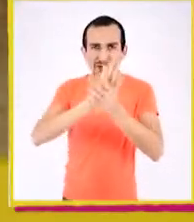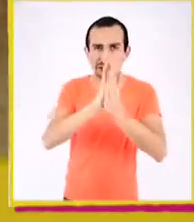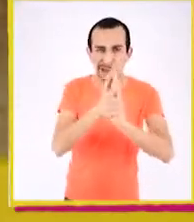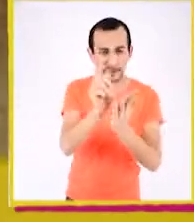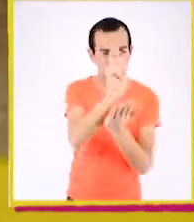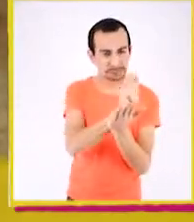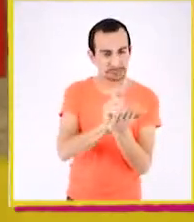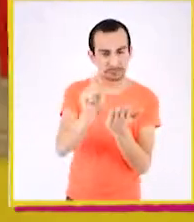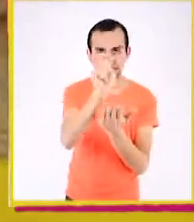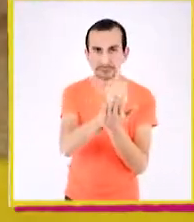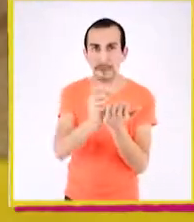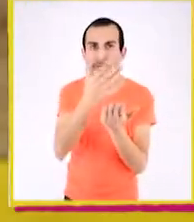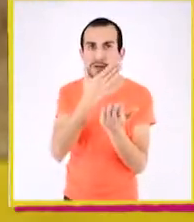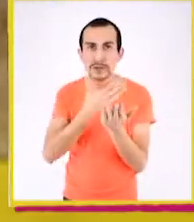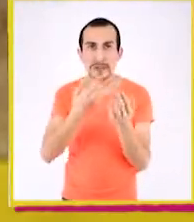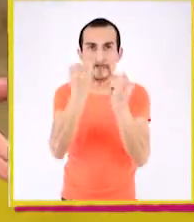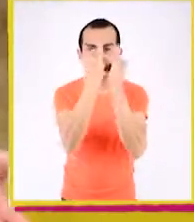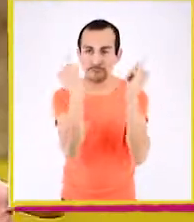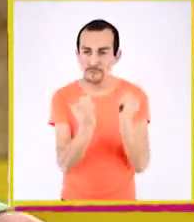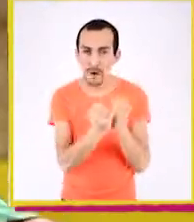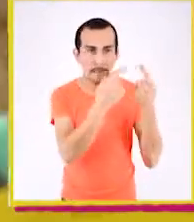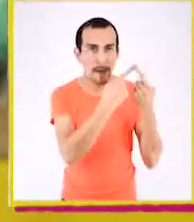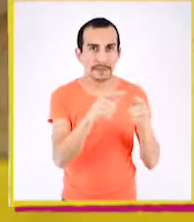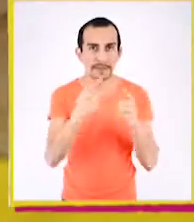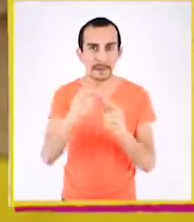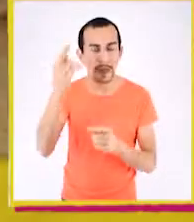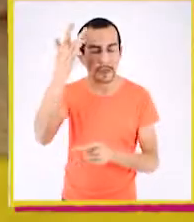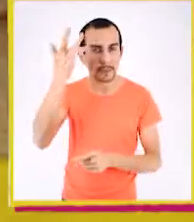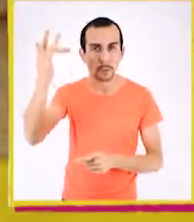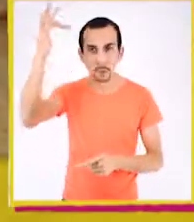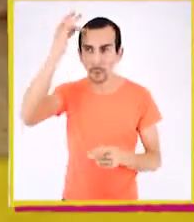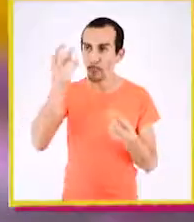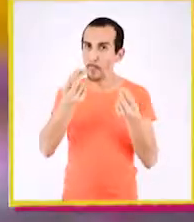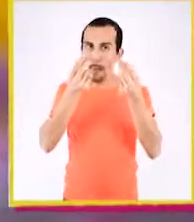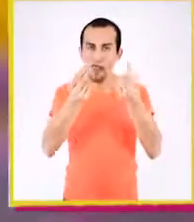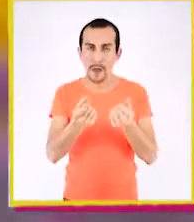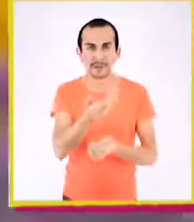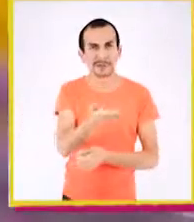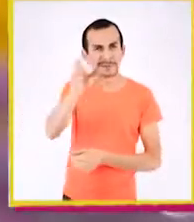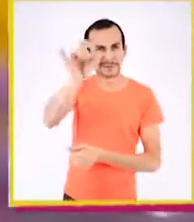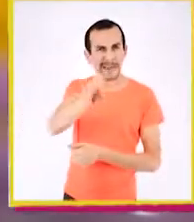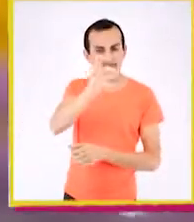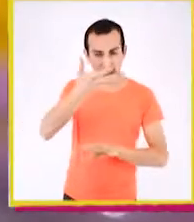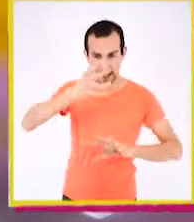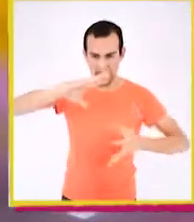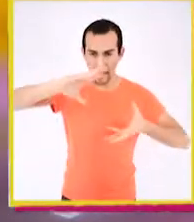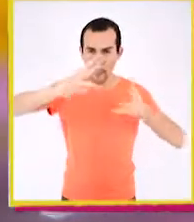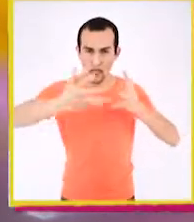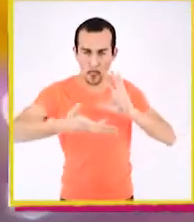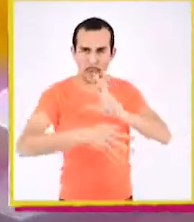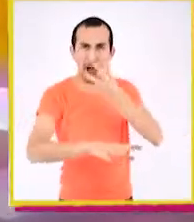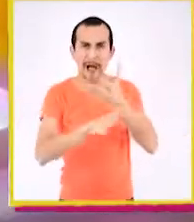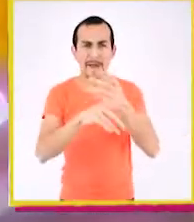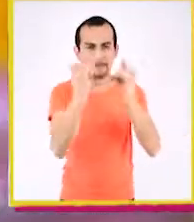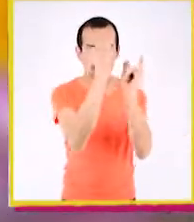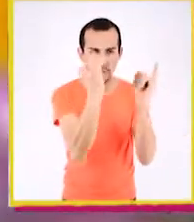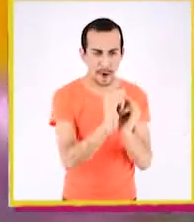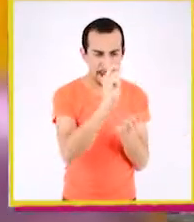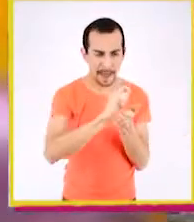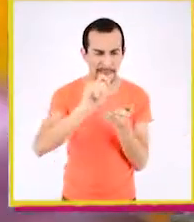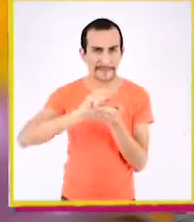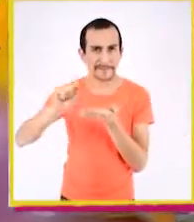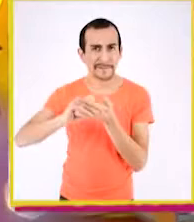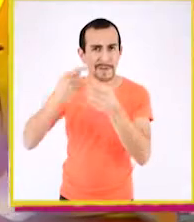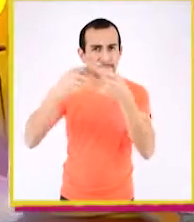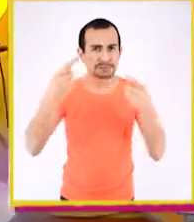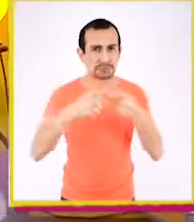hace todas las letras lindas y de diferentes formas. Es seca. ¿Sabían ustedes que en el mundo existen varias formas de